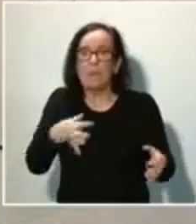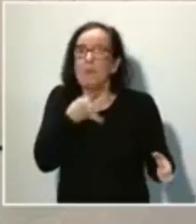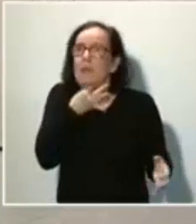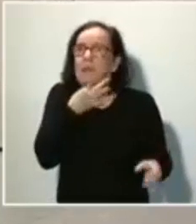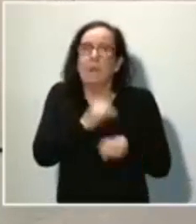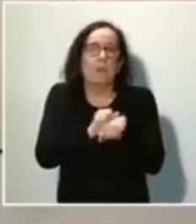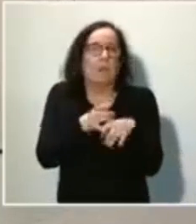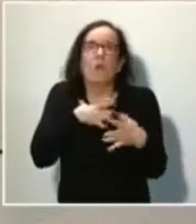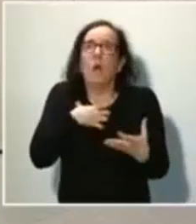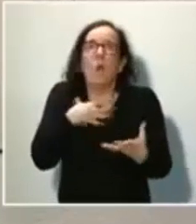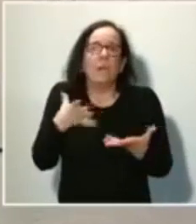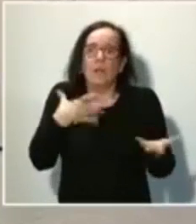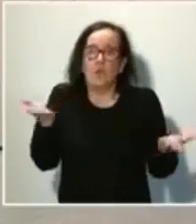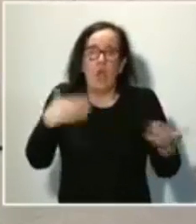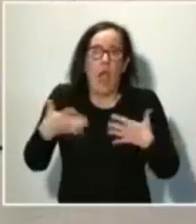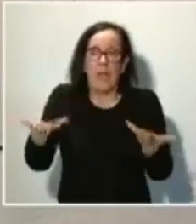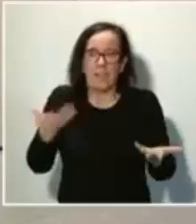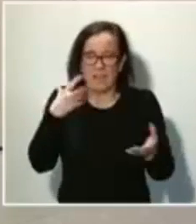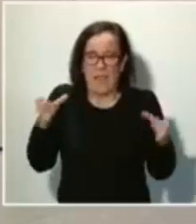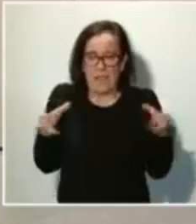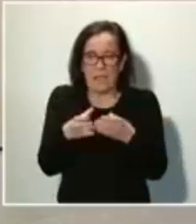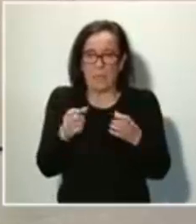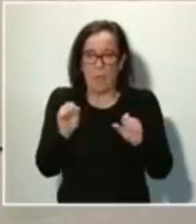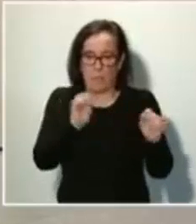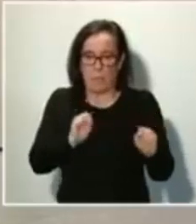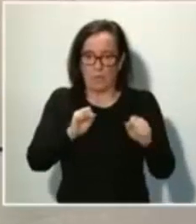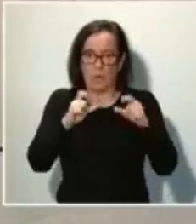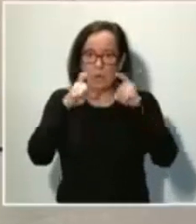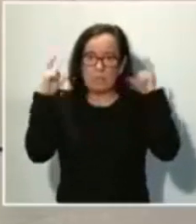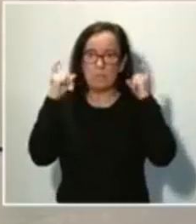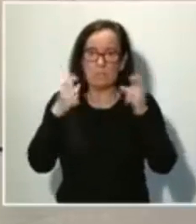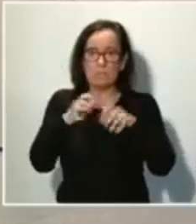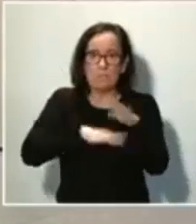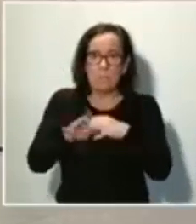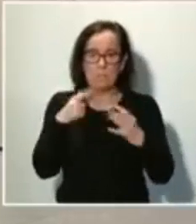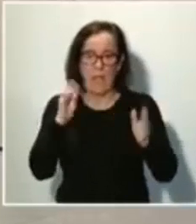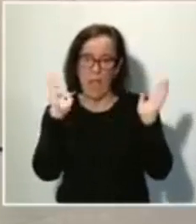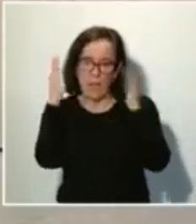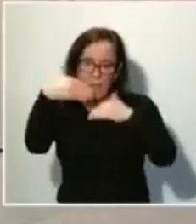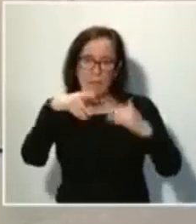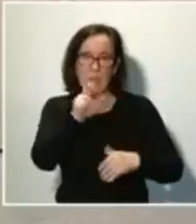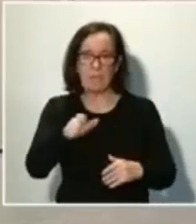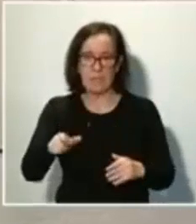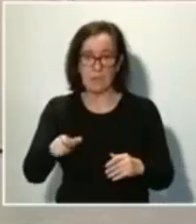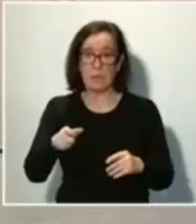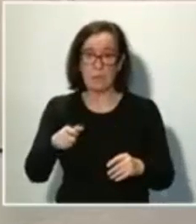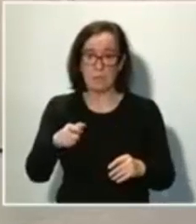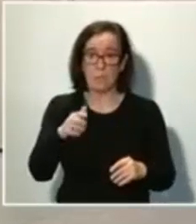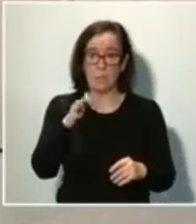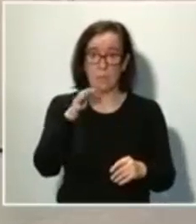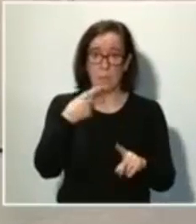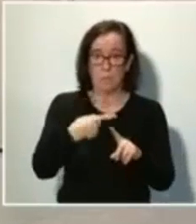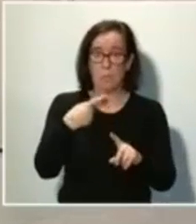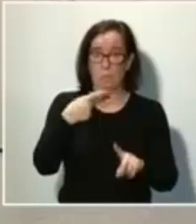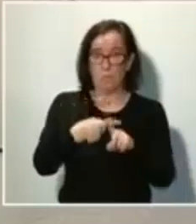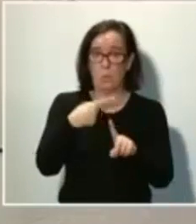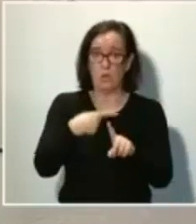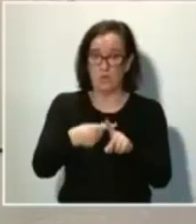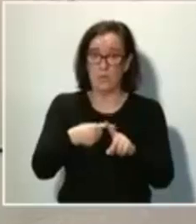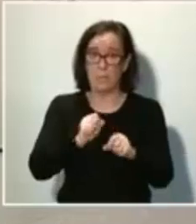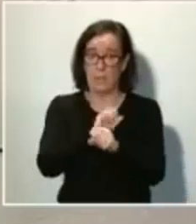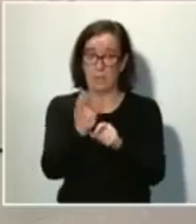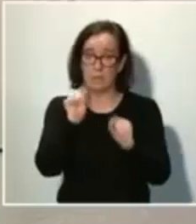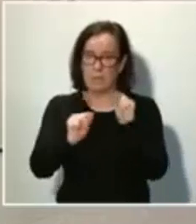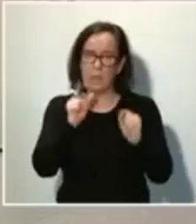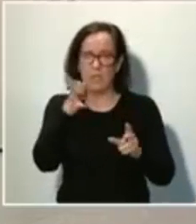no han dispuesto de los equipos de protección individual necesarios para atender a personas positivas por coronavirus y ha habido, por desgracia, casos de